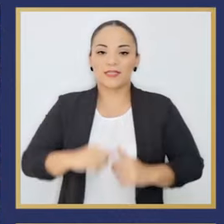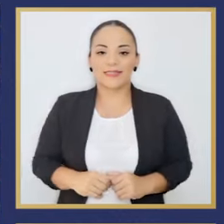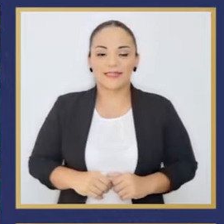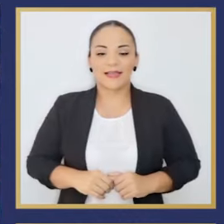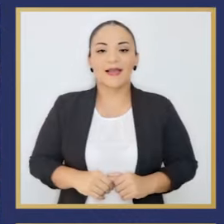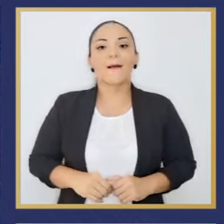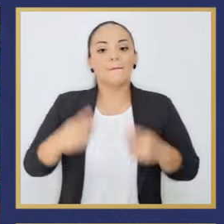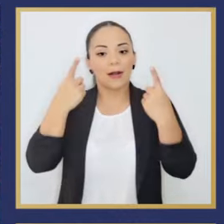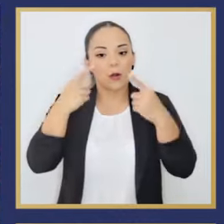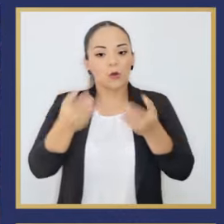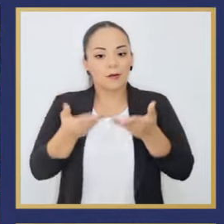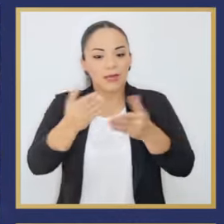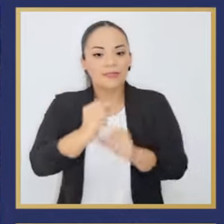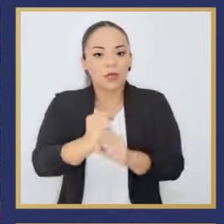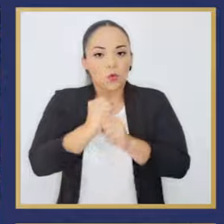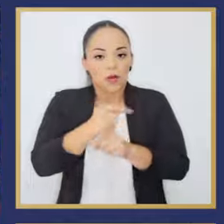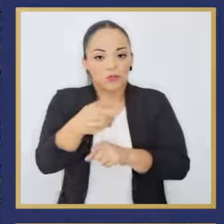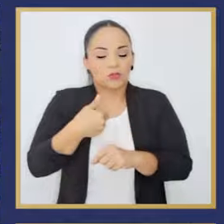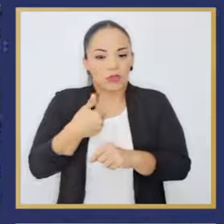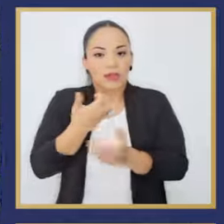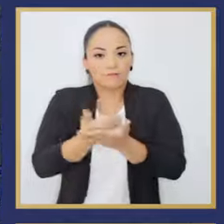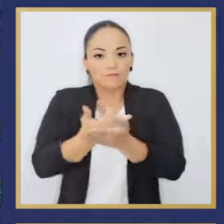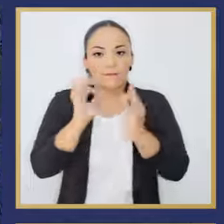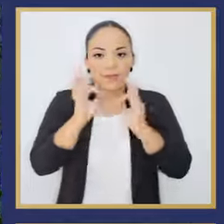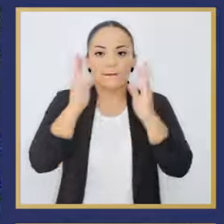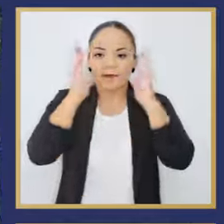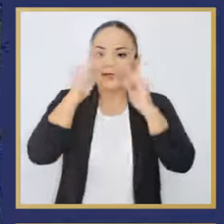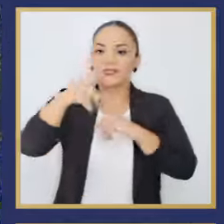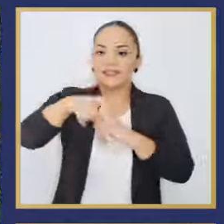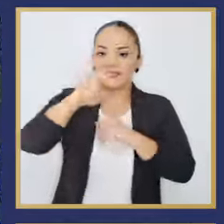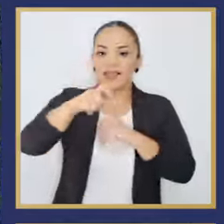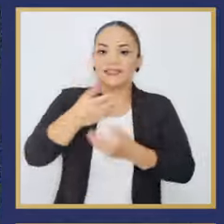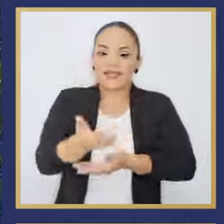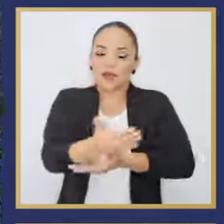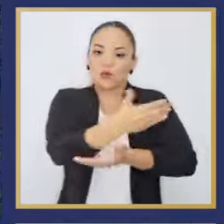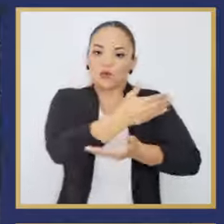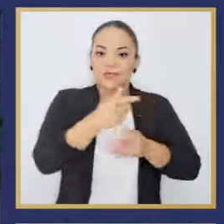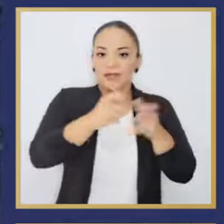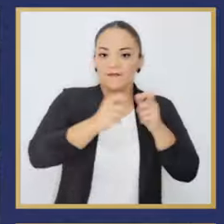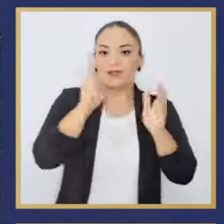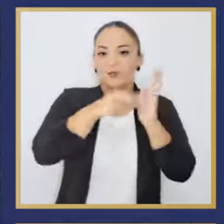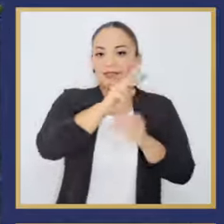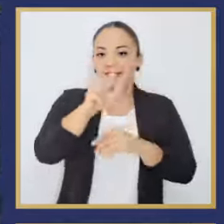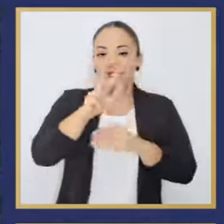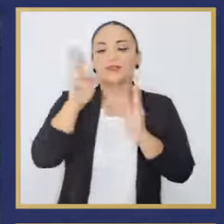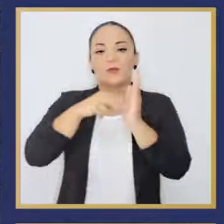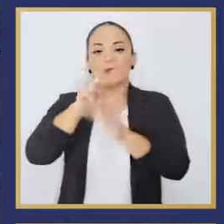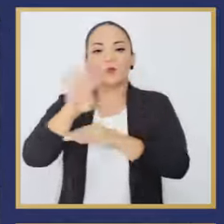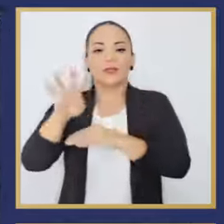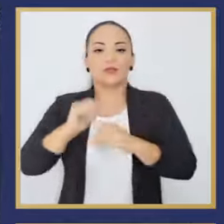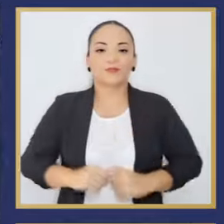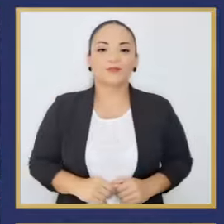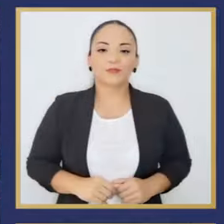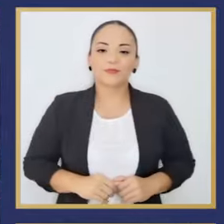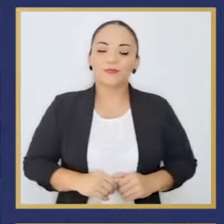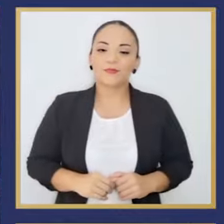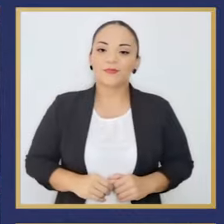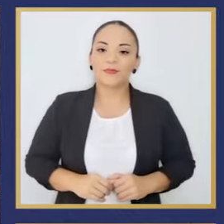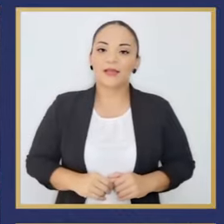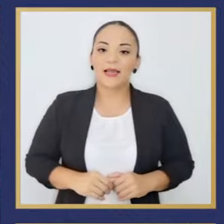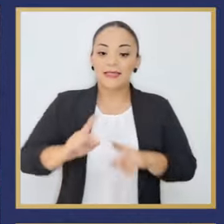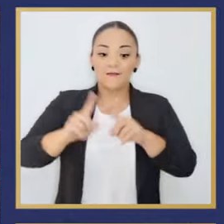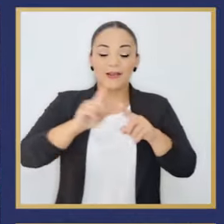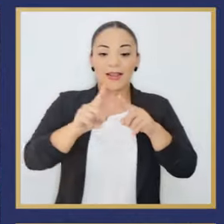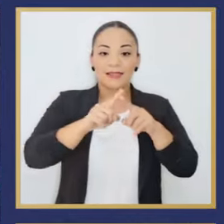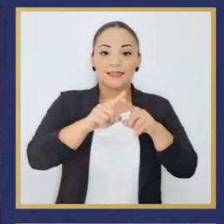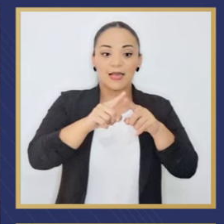para asegurarles la liquidez que requieren para atender las necesidades de la cosecha 2023-2024. Mediante